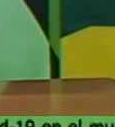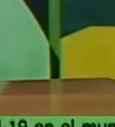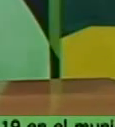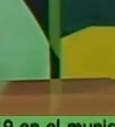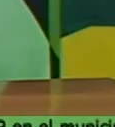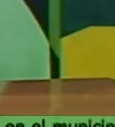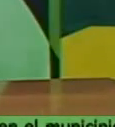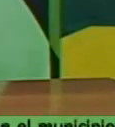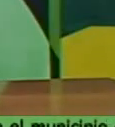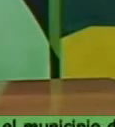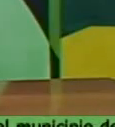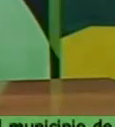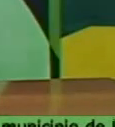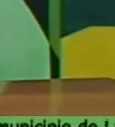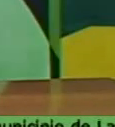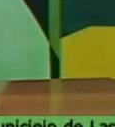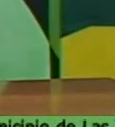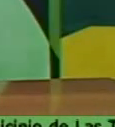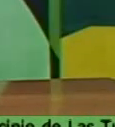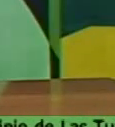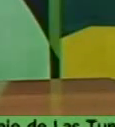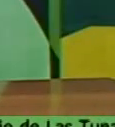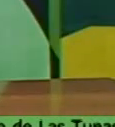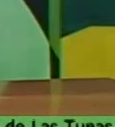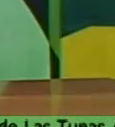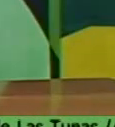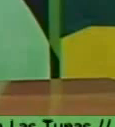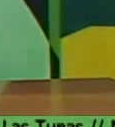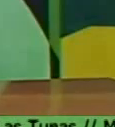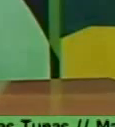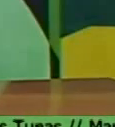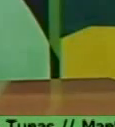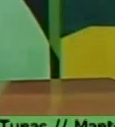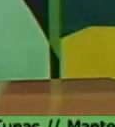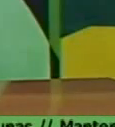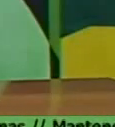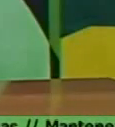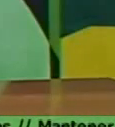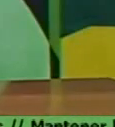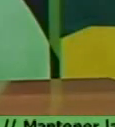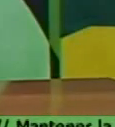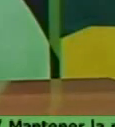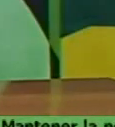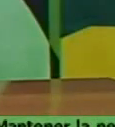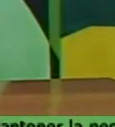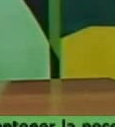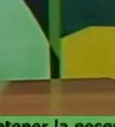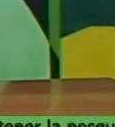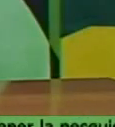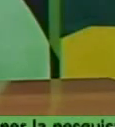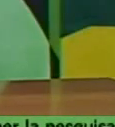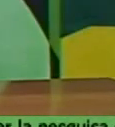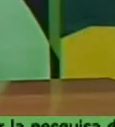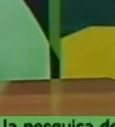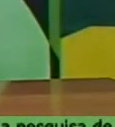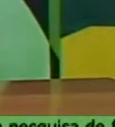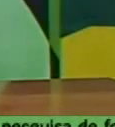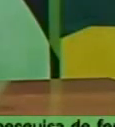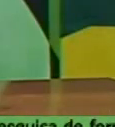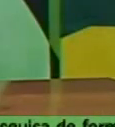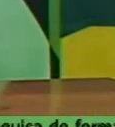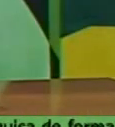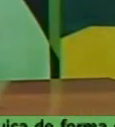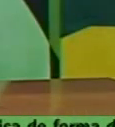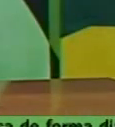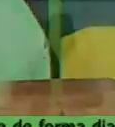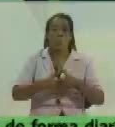da la posibilidad y es el caso de que hoy estamos tratando de cuando se le fijen precios tanto por por consejos